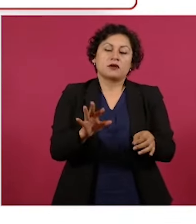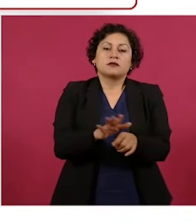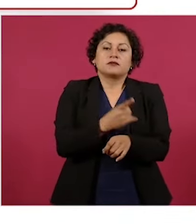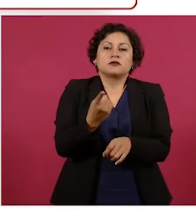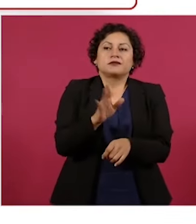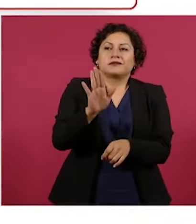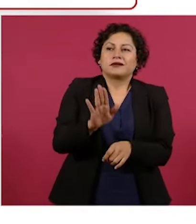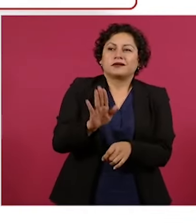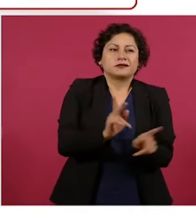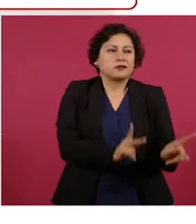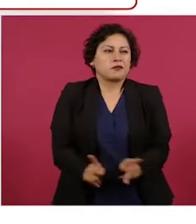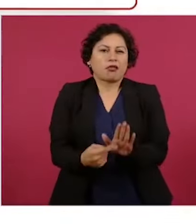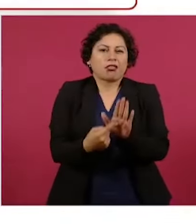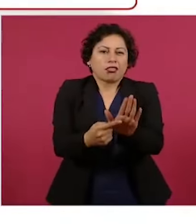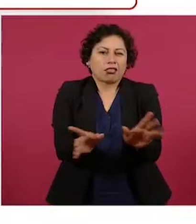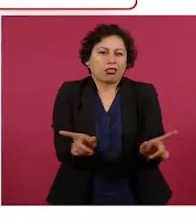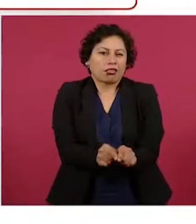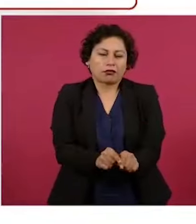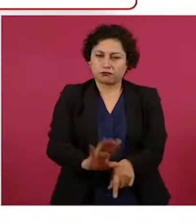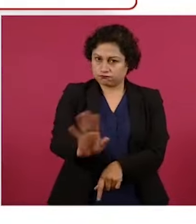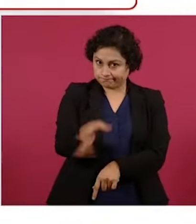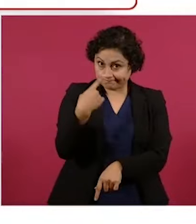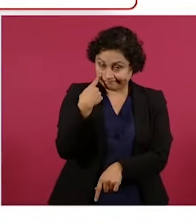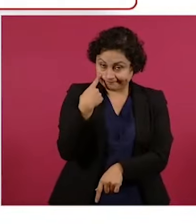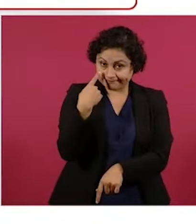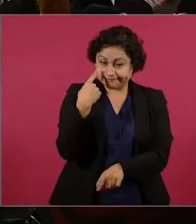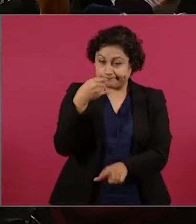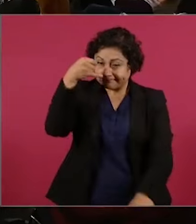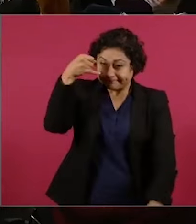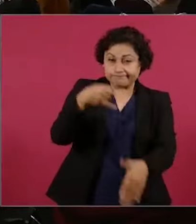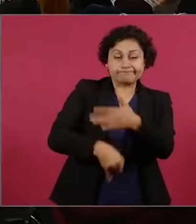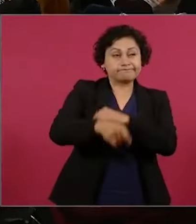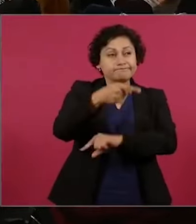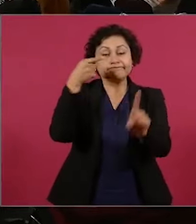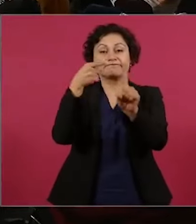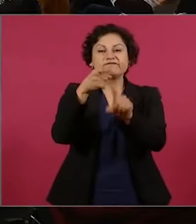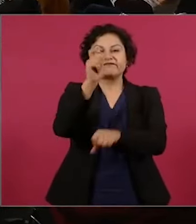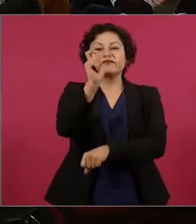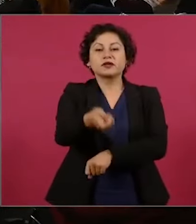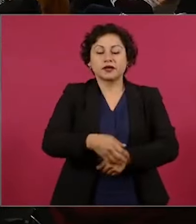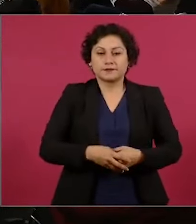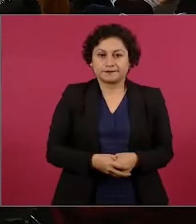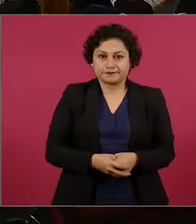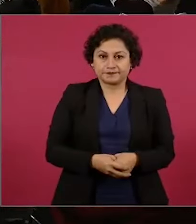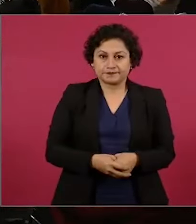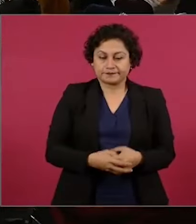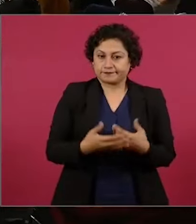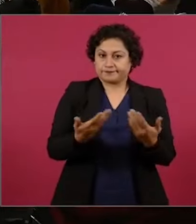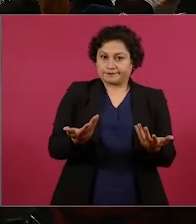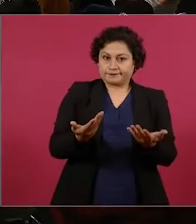una de las ventajas es que se tiene ya el dinero,